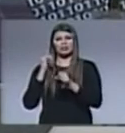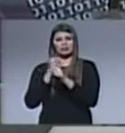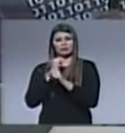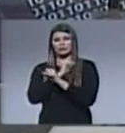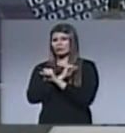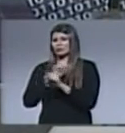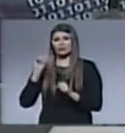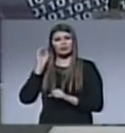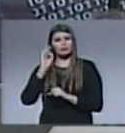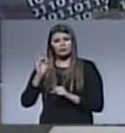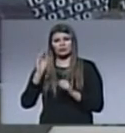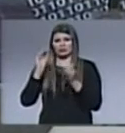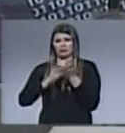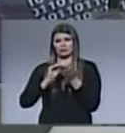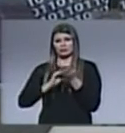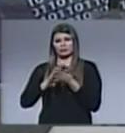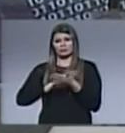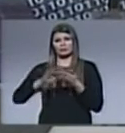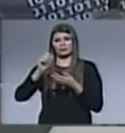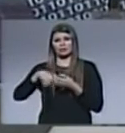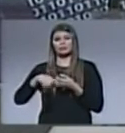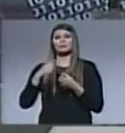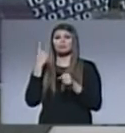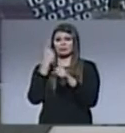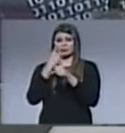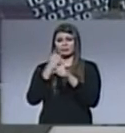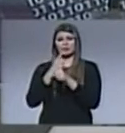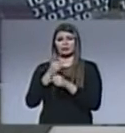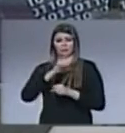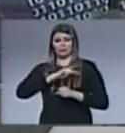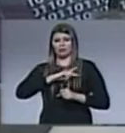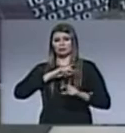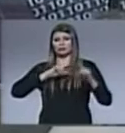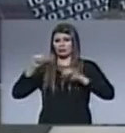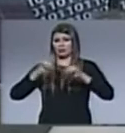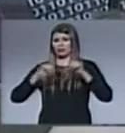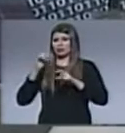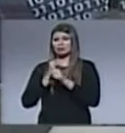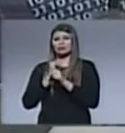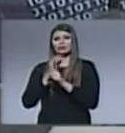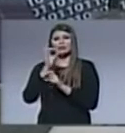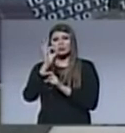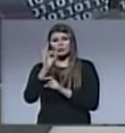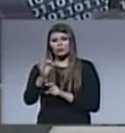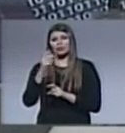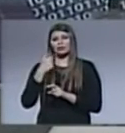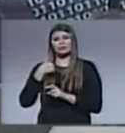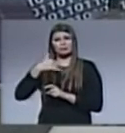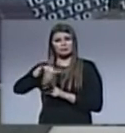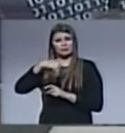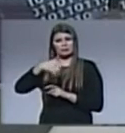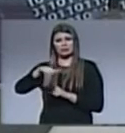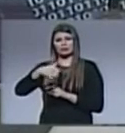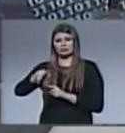puede y nunca debe hacer. Primero, el líder espiritual no debe manipular